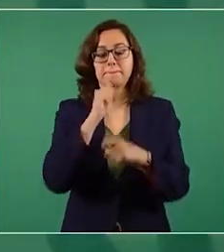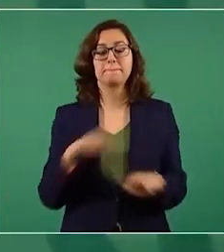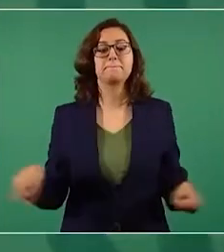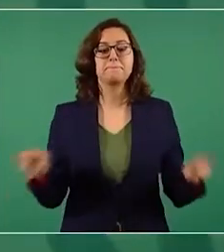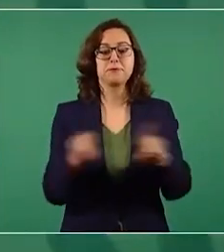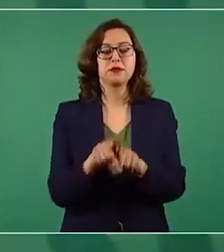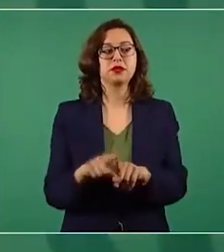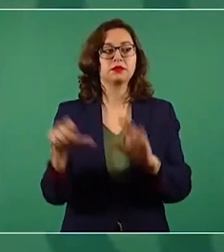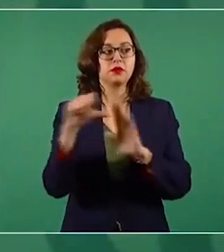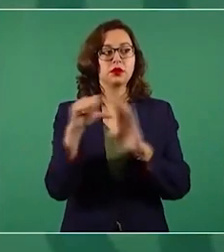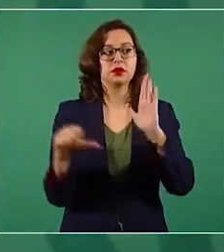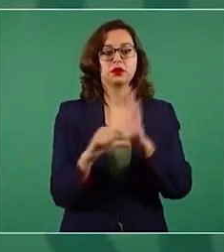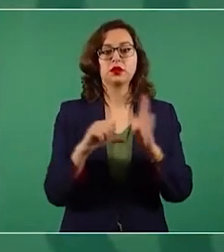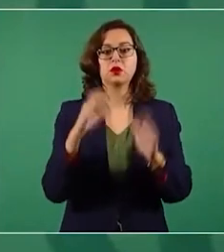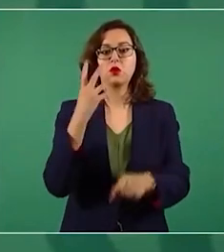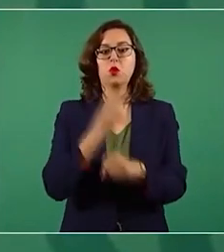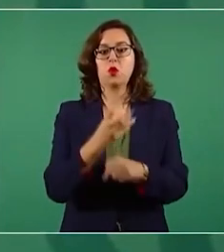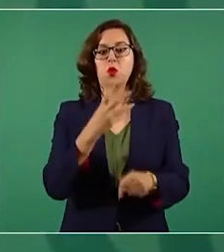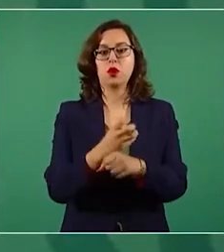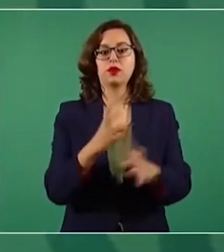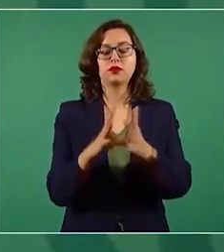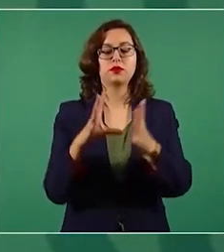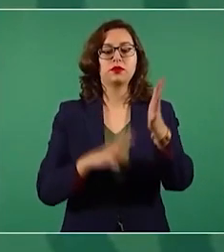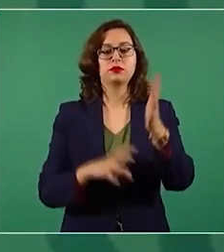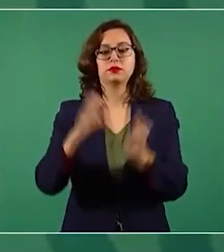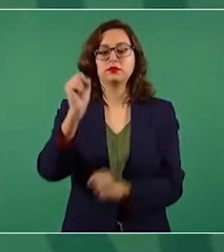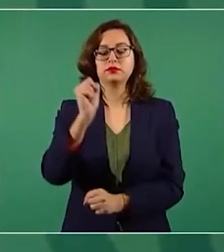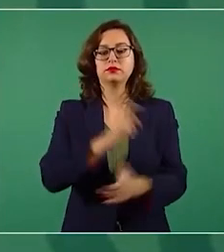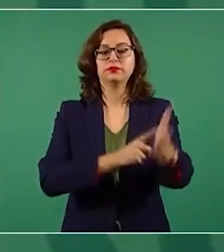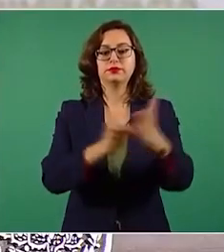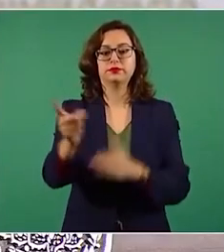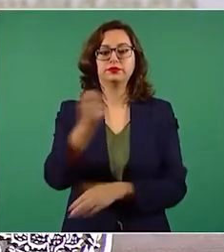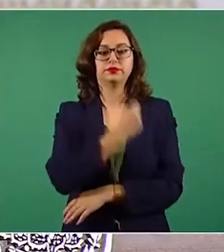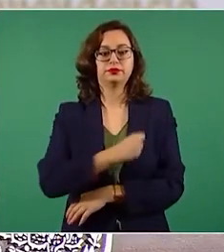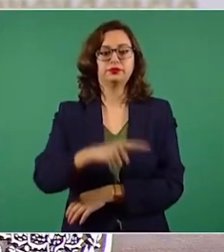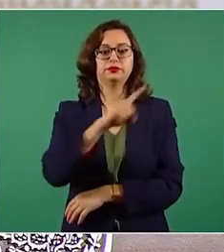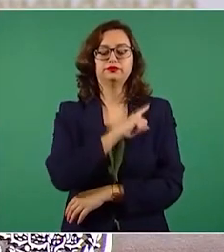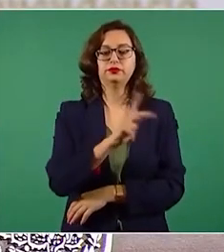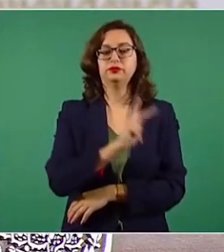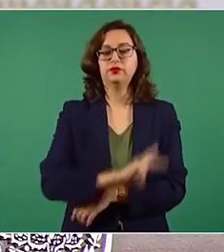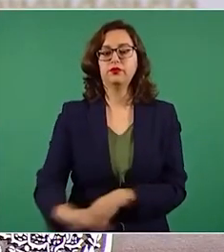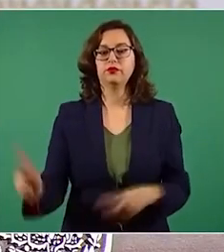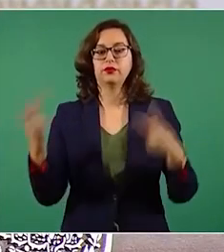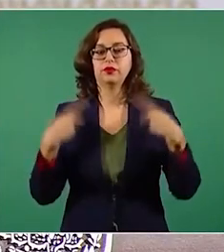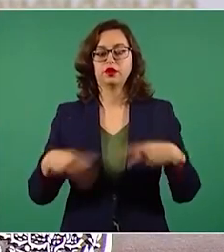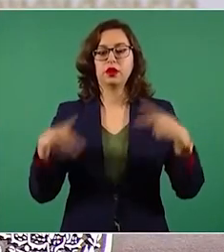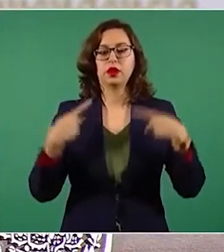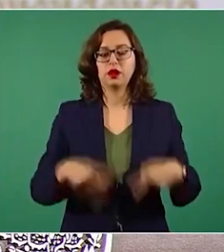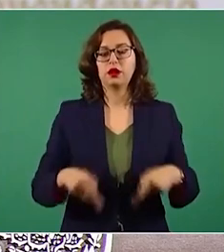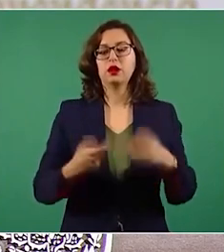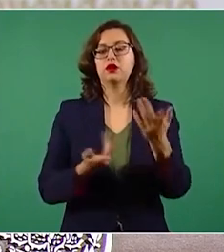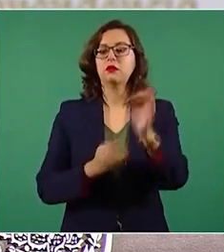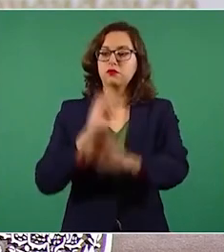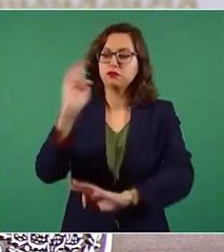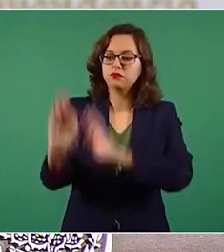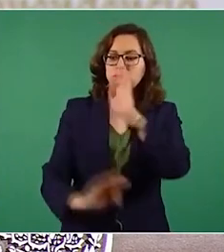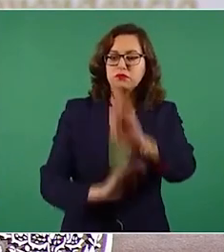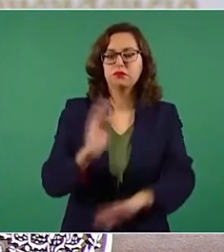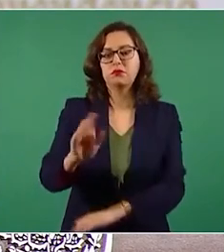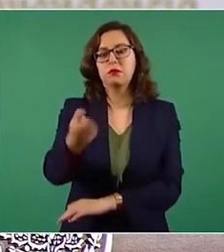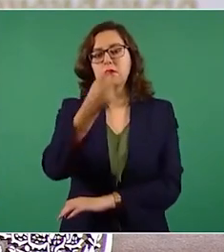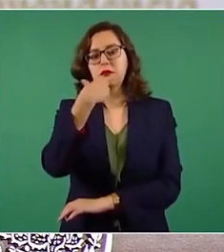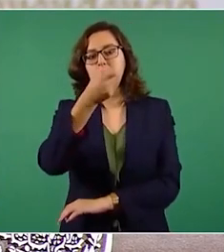el artículo cuarto de la Constitución, el derecho a la salud y que la atención médica y los medicamentos sean